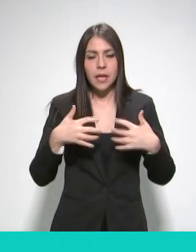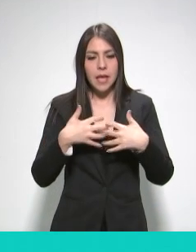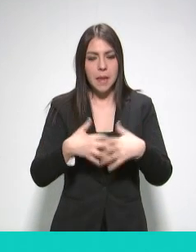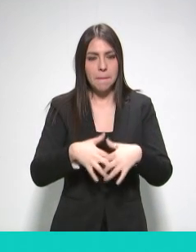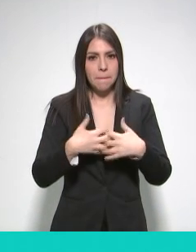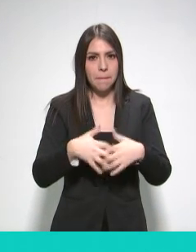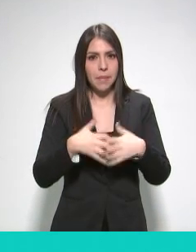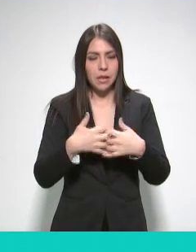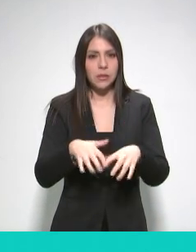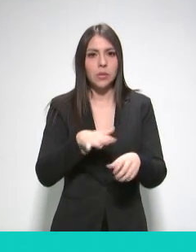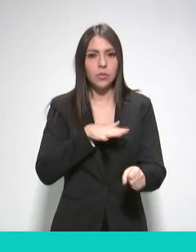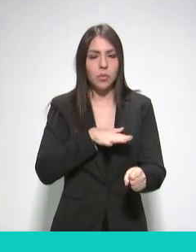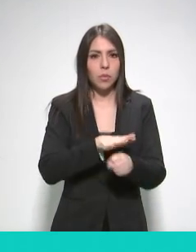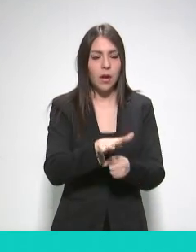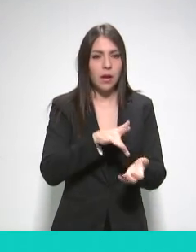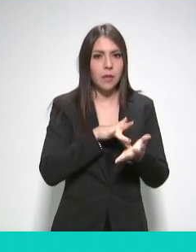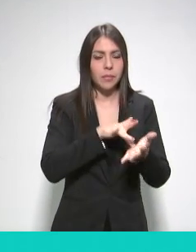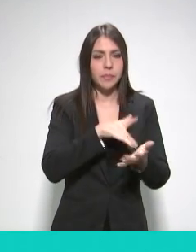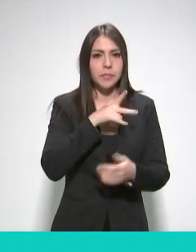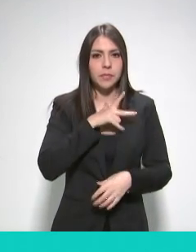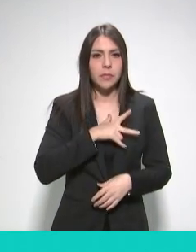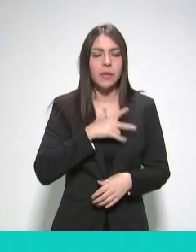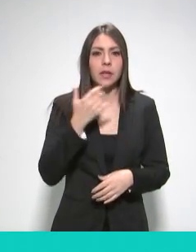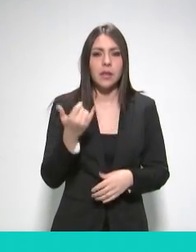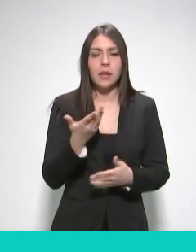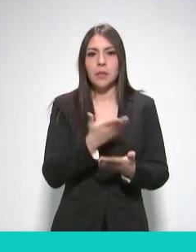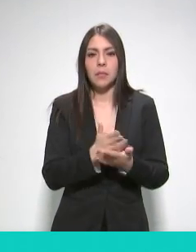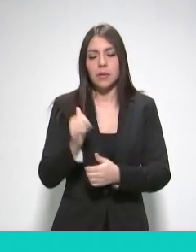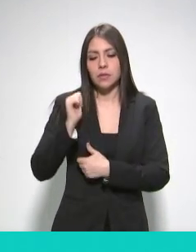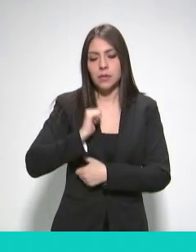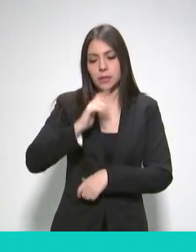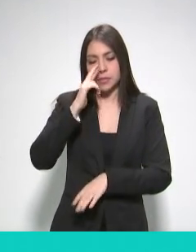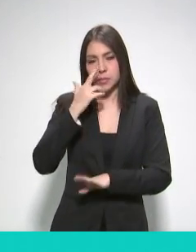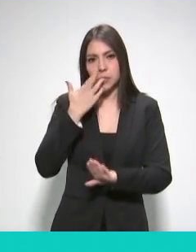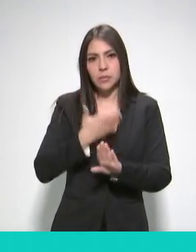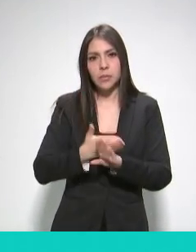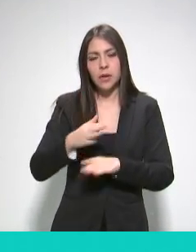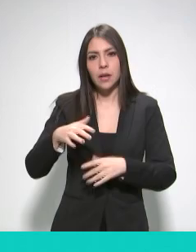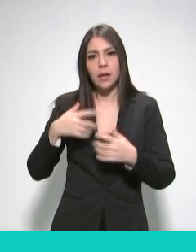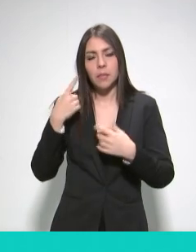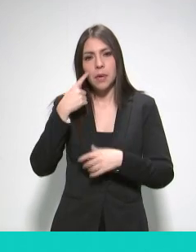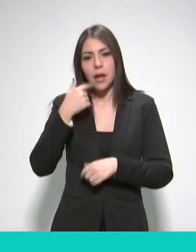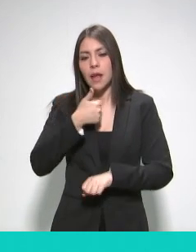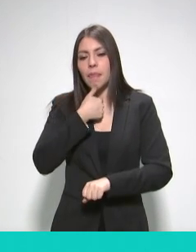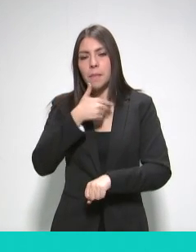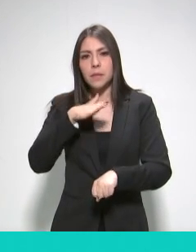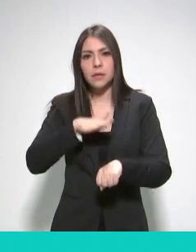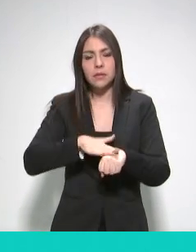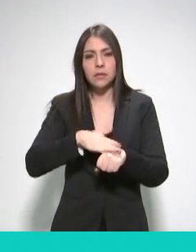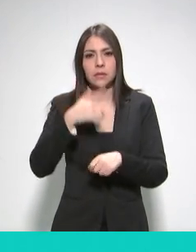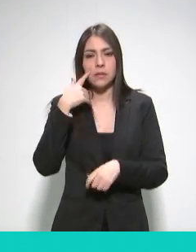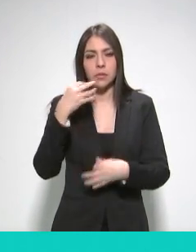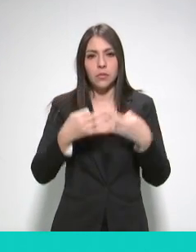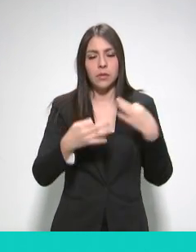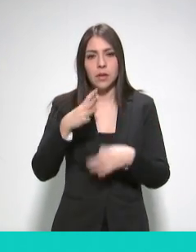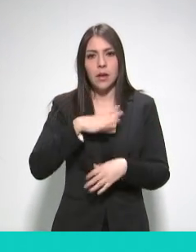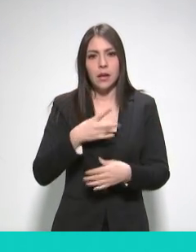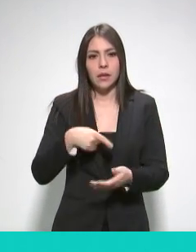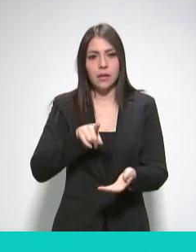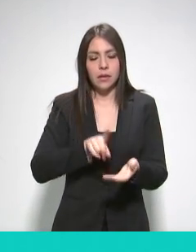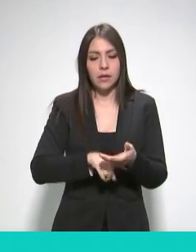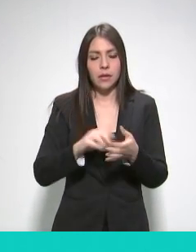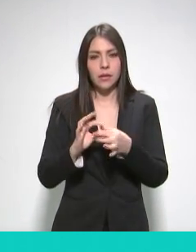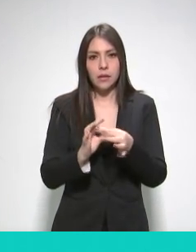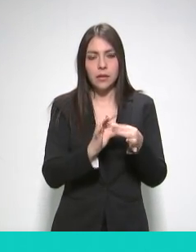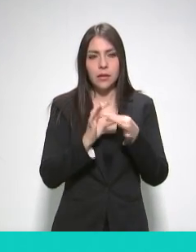subsidiarias y dirigir la administración de los sistemas jurídicos institucionales que integran la información